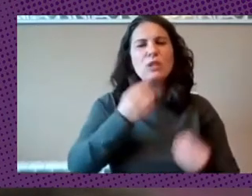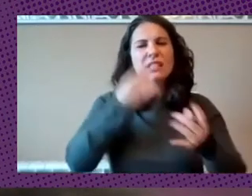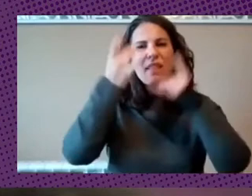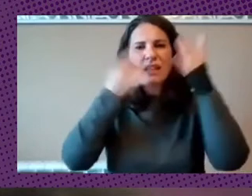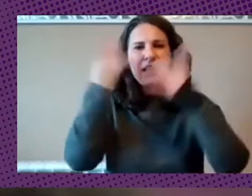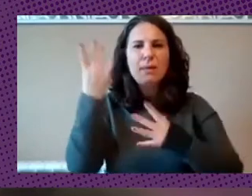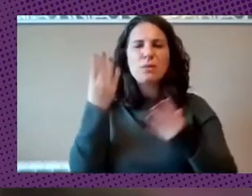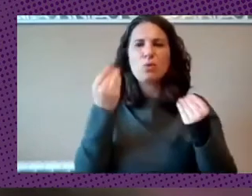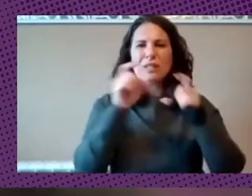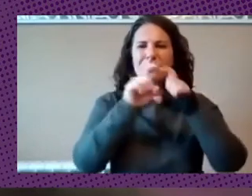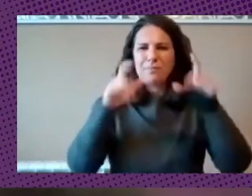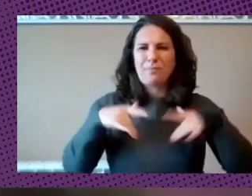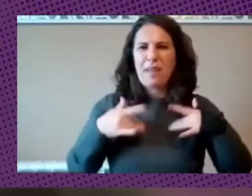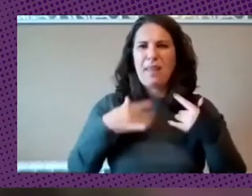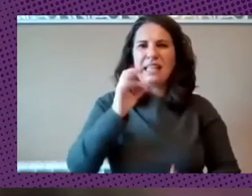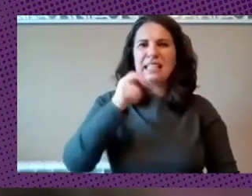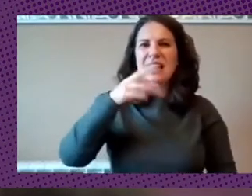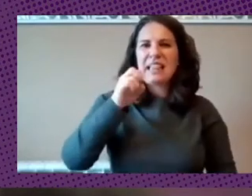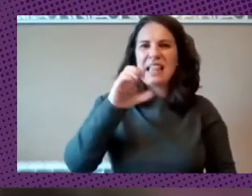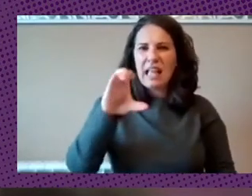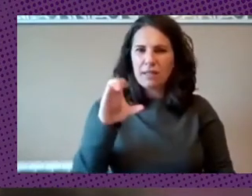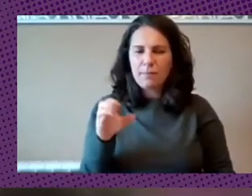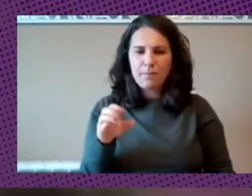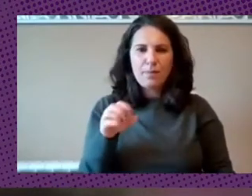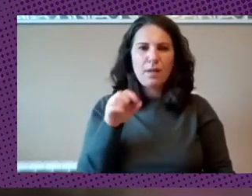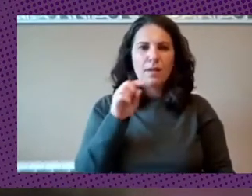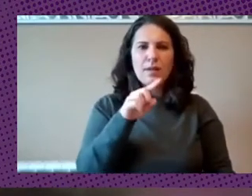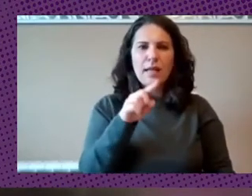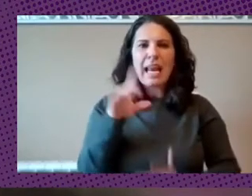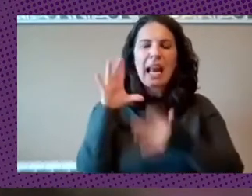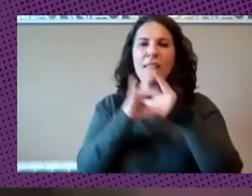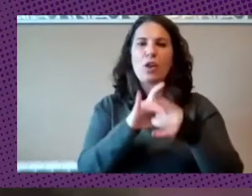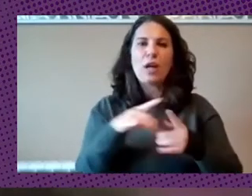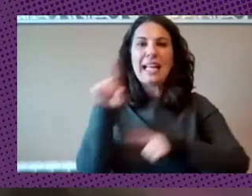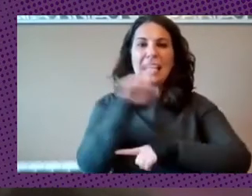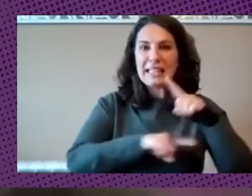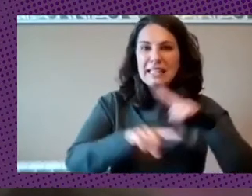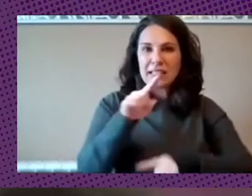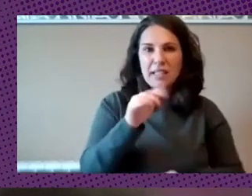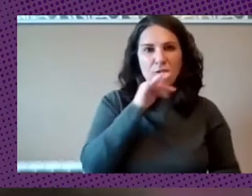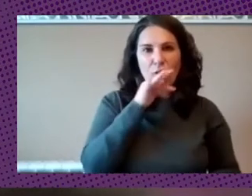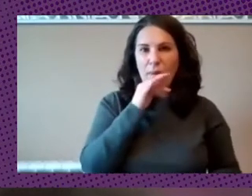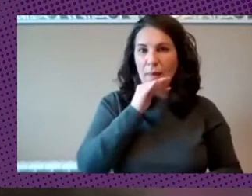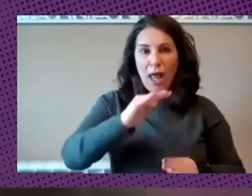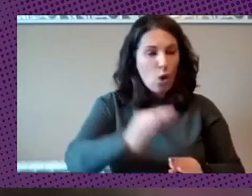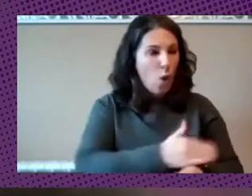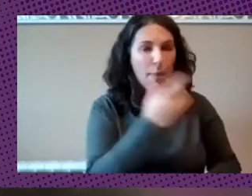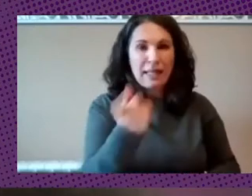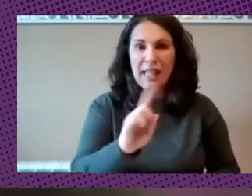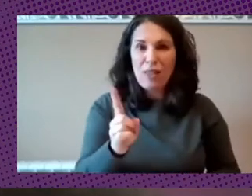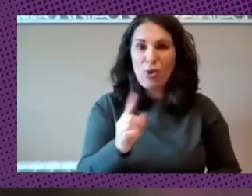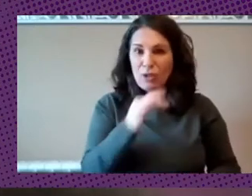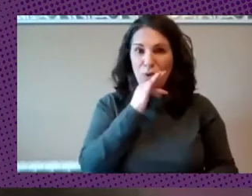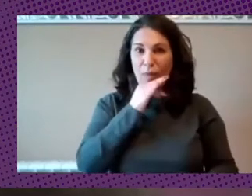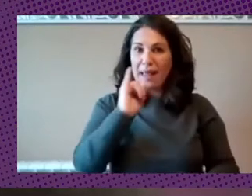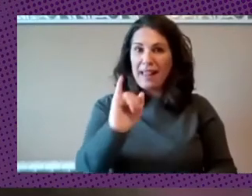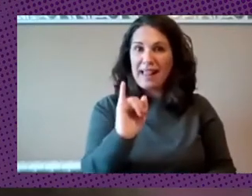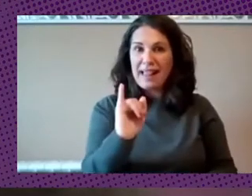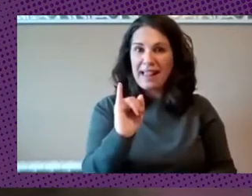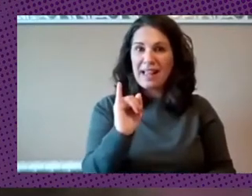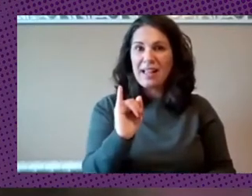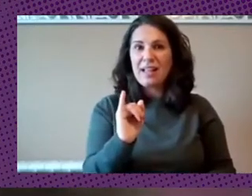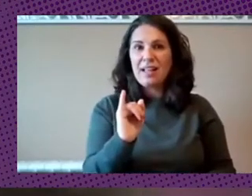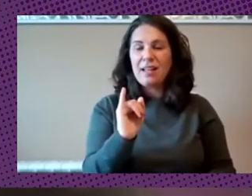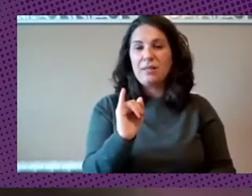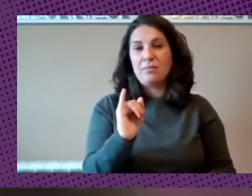de FinTech ¿qué relación tiene la crisis que aún no hemos terminado de pasar esta crisis que sigue en auge encima